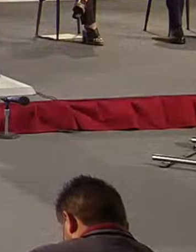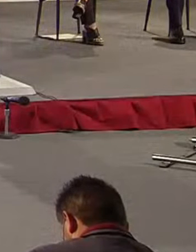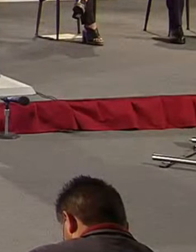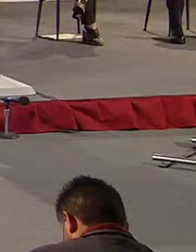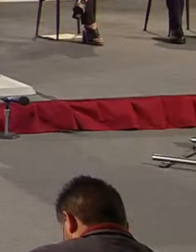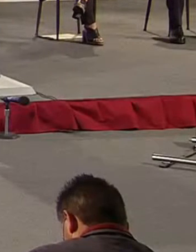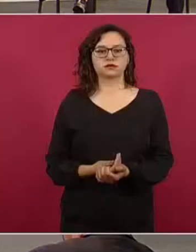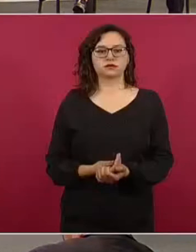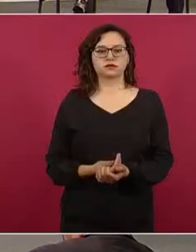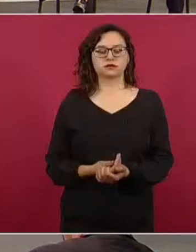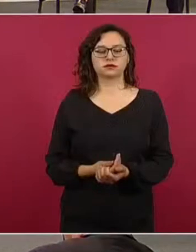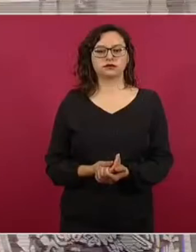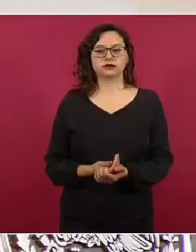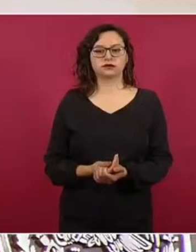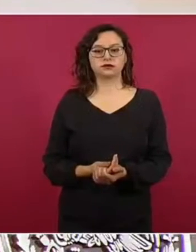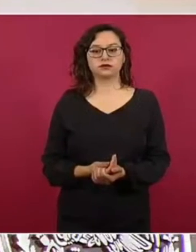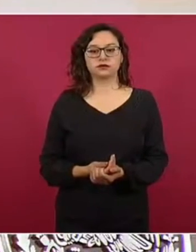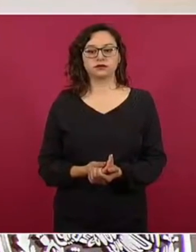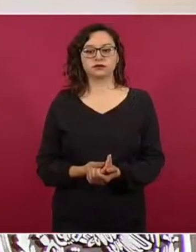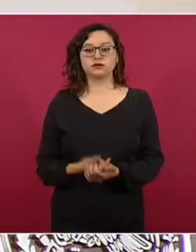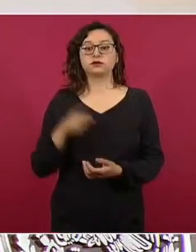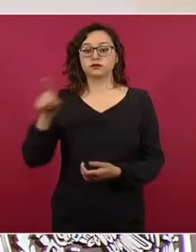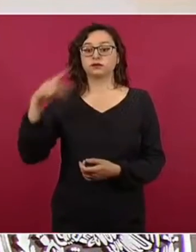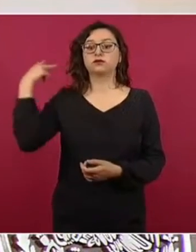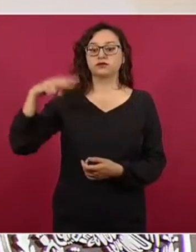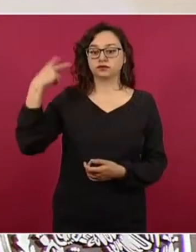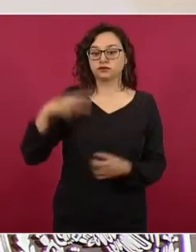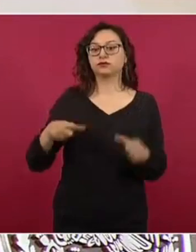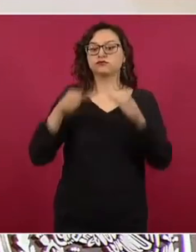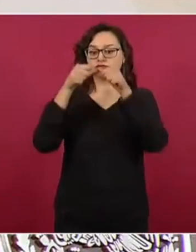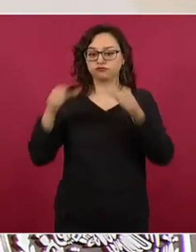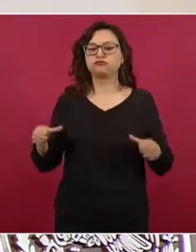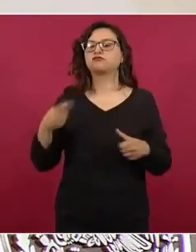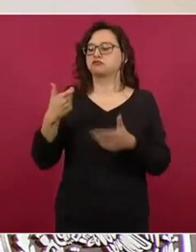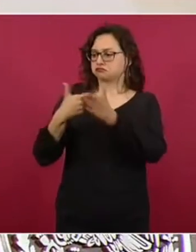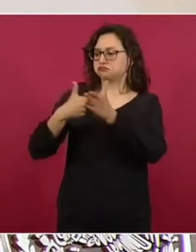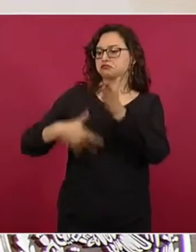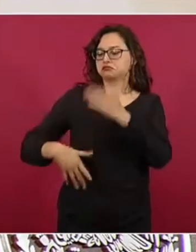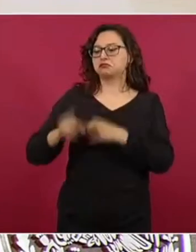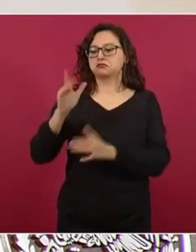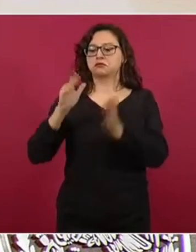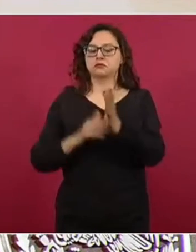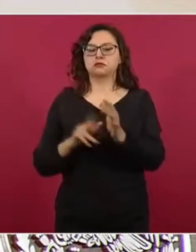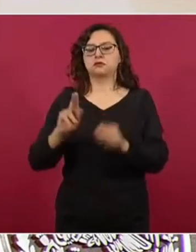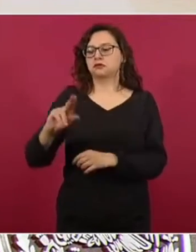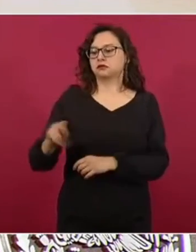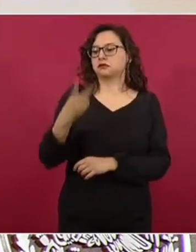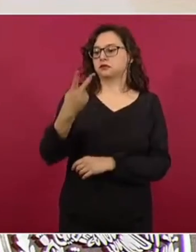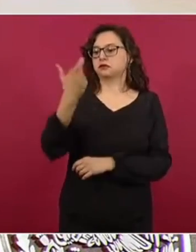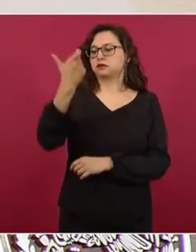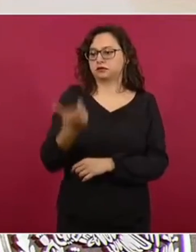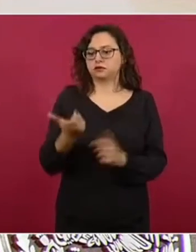mientras Bodega ahorrerá también de los económicos en Veracruz. Veracruz lo tiene en mil ochenta y dos pesos con cuarenta centavos.